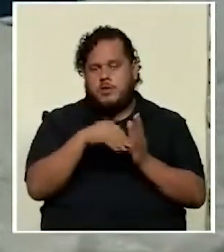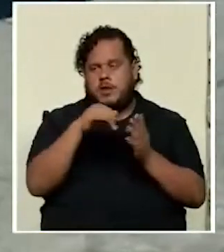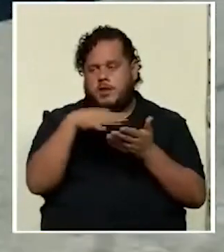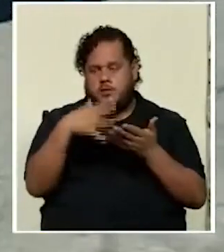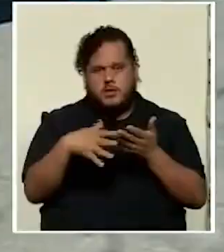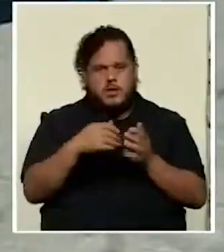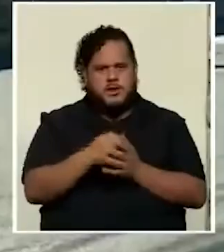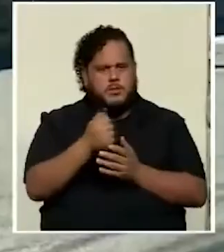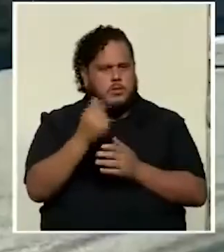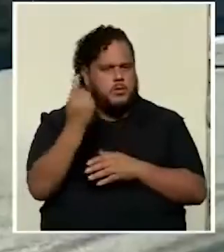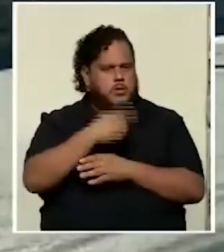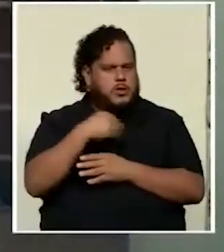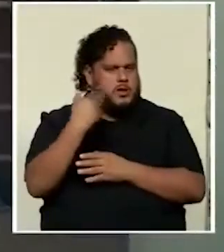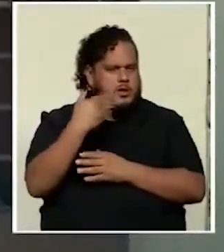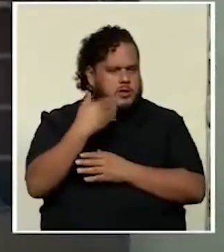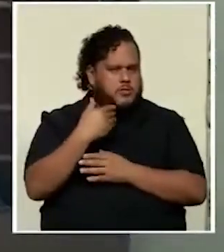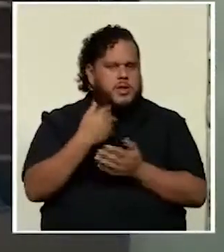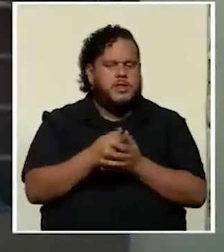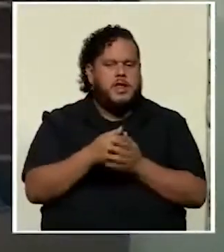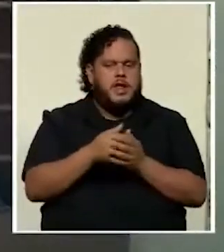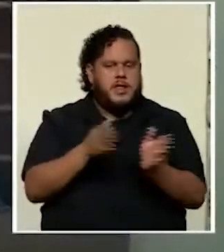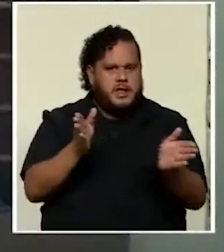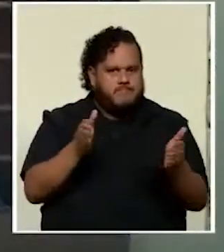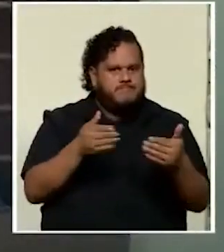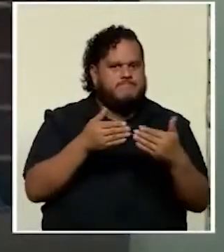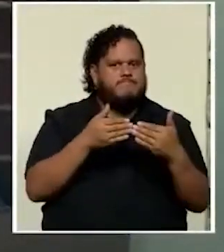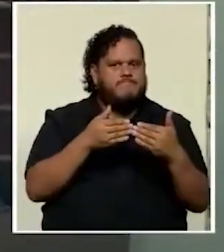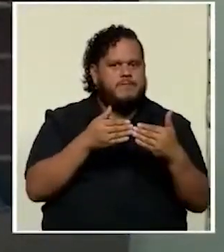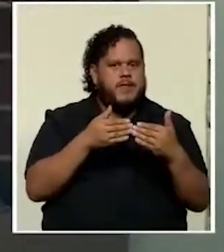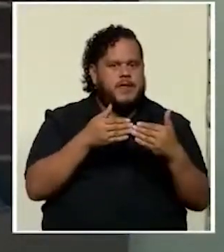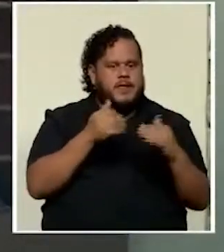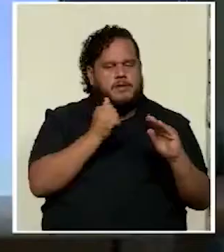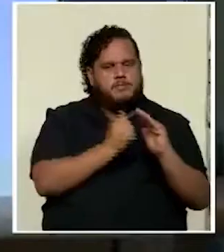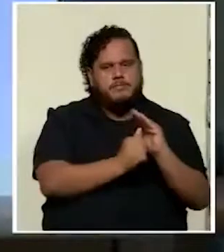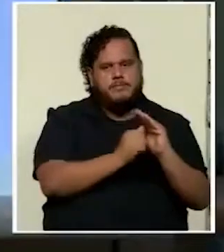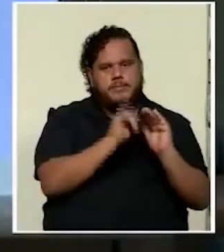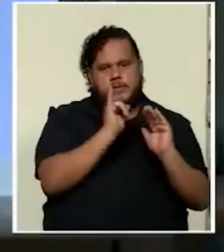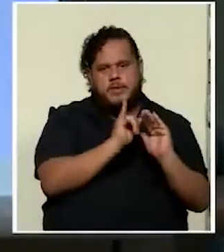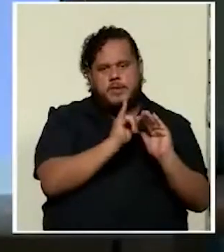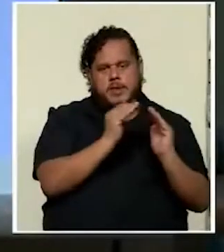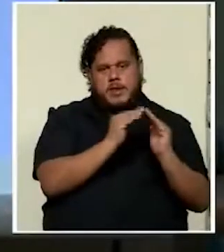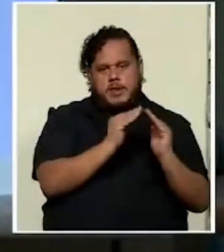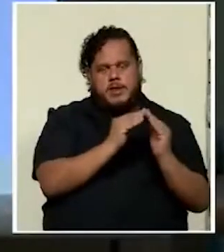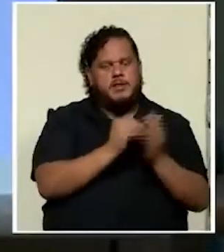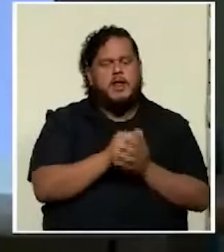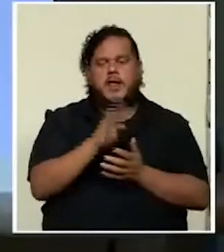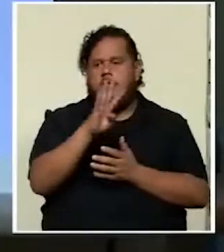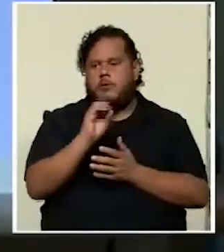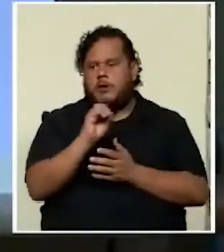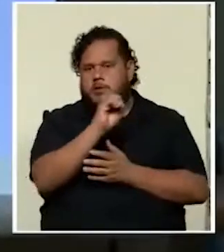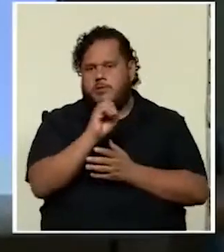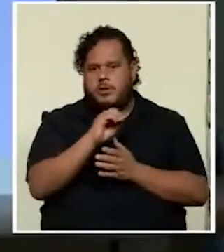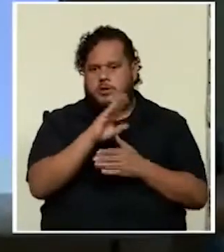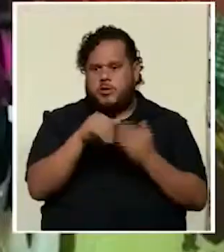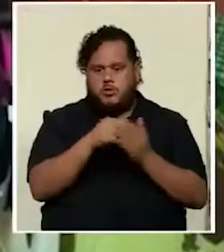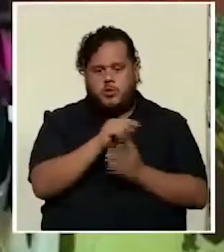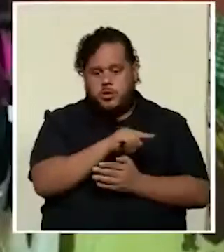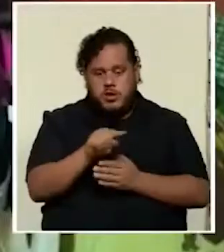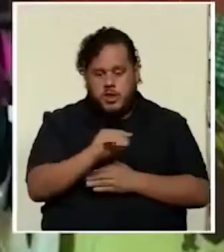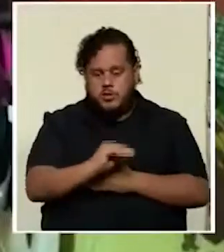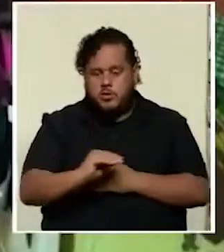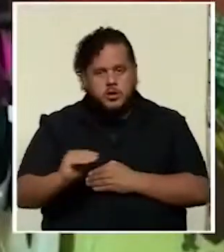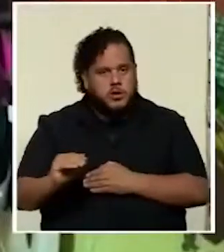días más tarde se ordenó la cuarentena y se cerraron las escuelas. El 40% de sus niños y niñas,